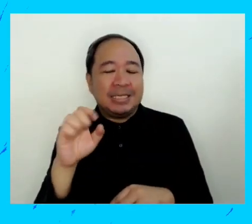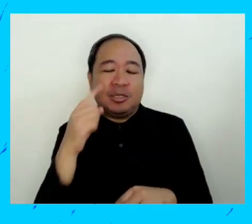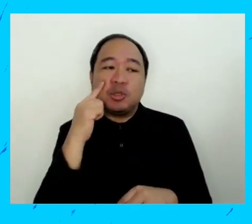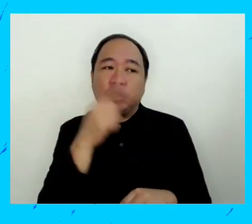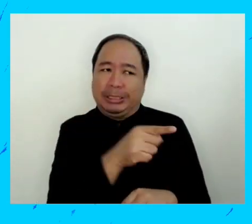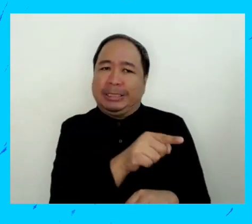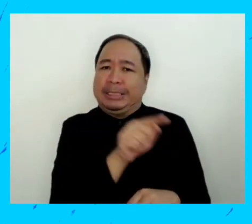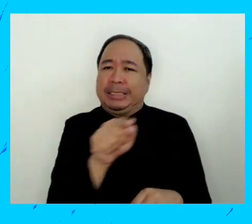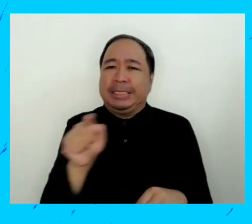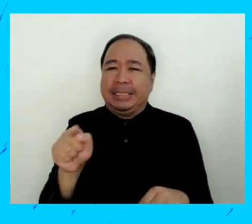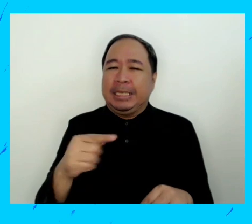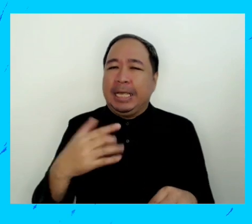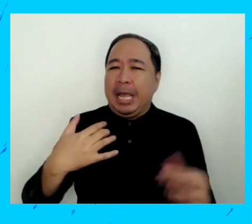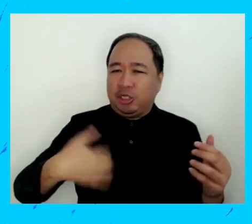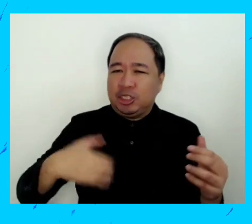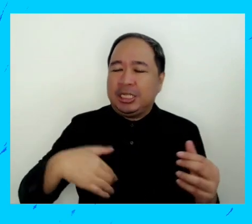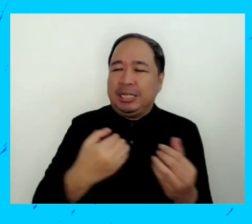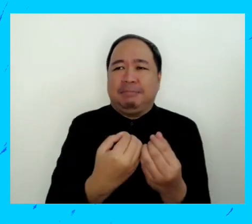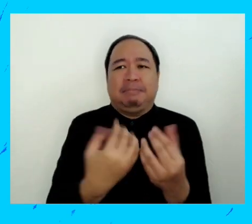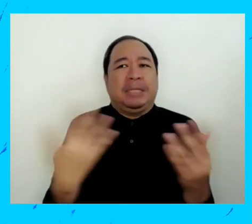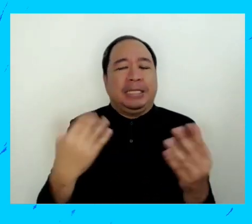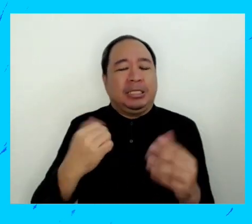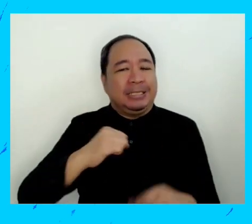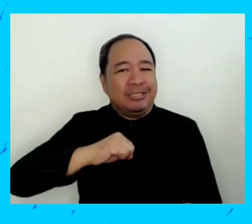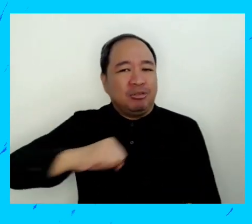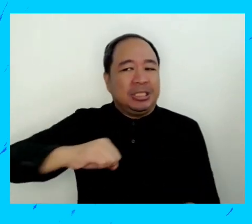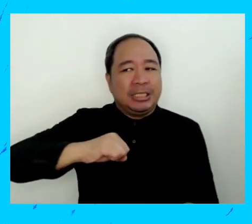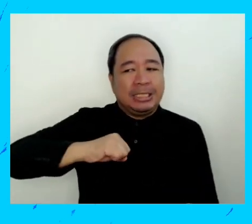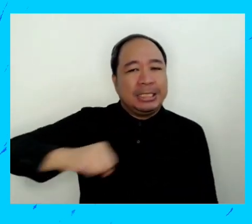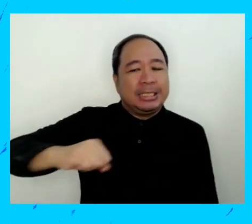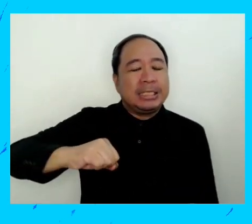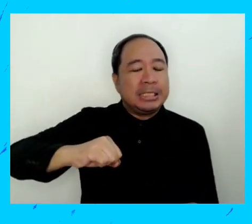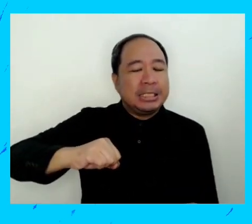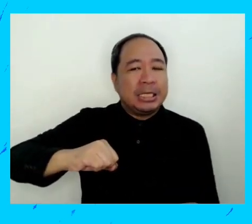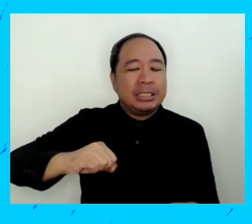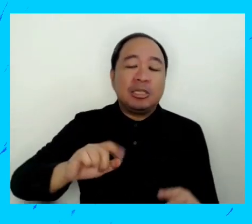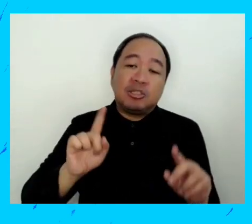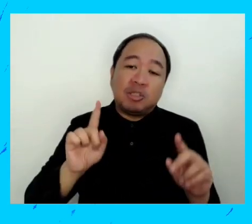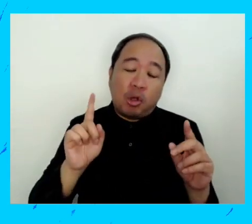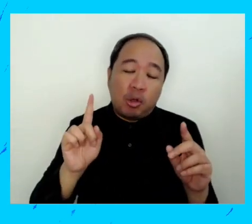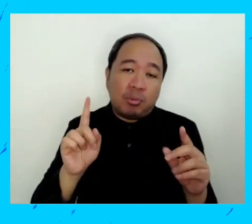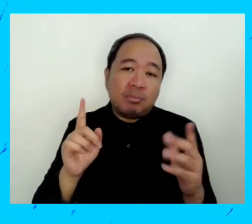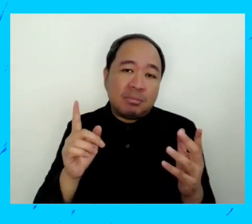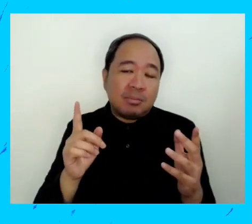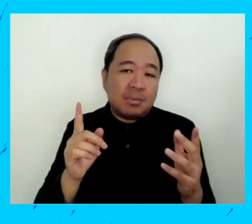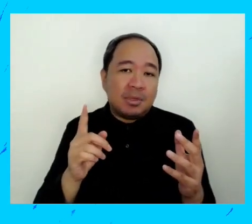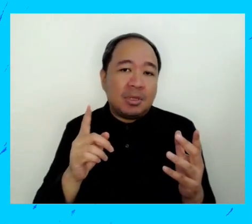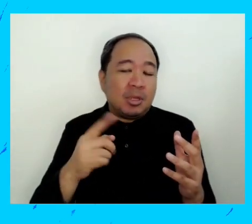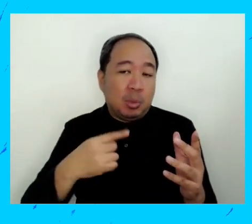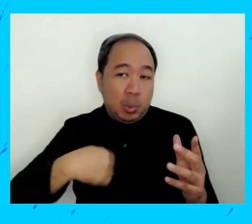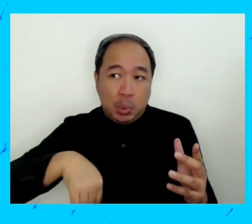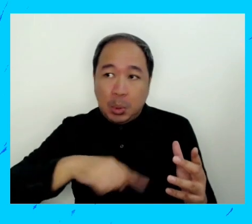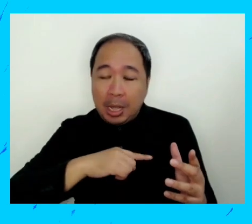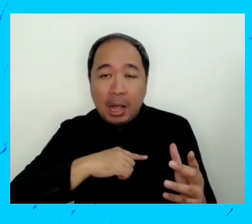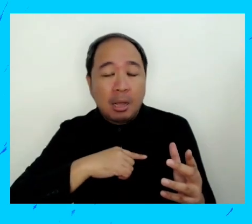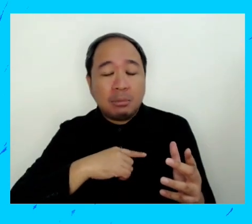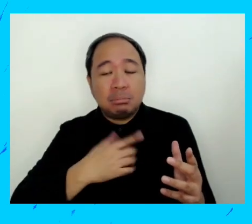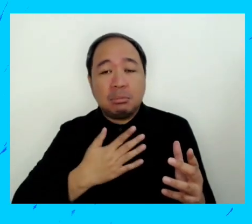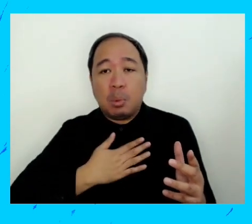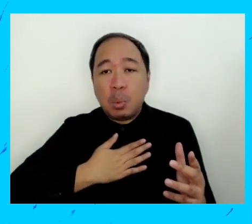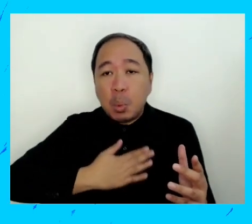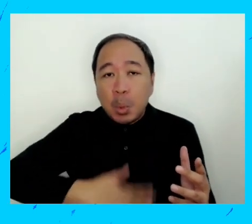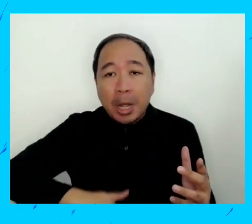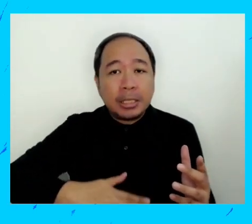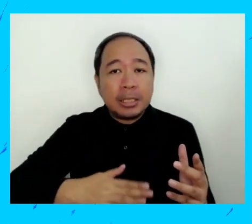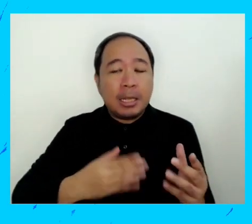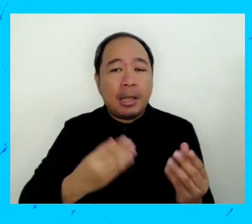muchos problemas con relación a una educación sexual completa. Hay mucha resistencia y lo que